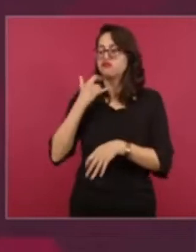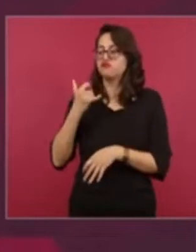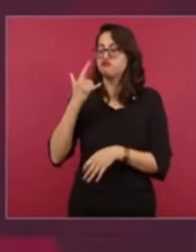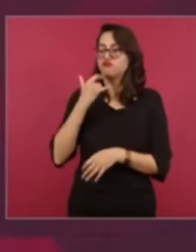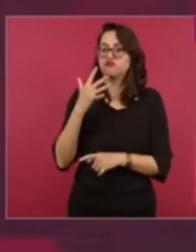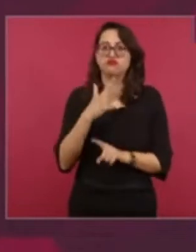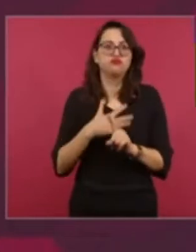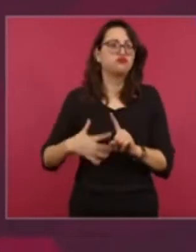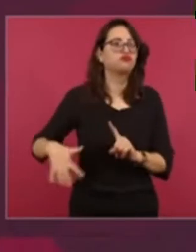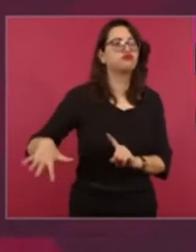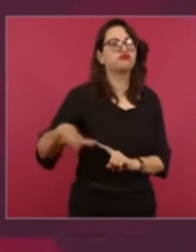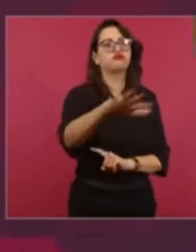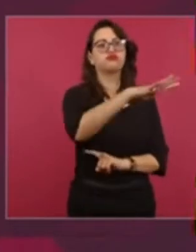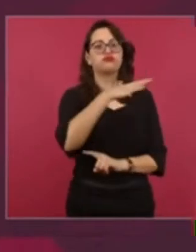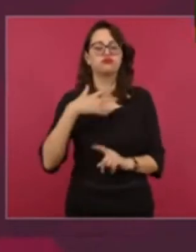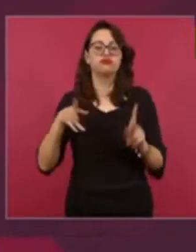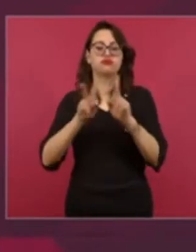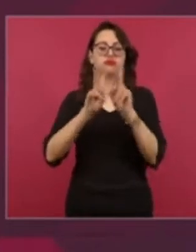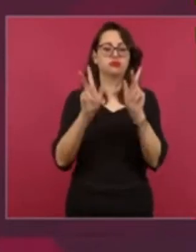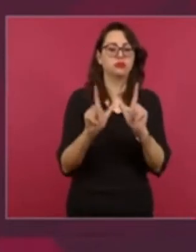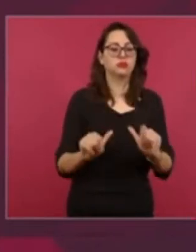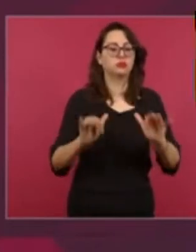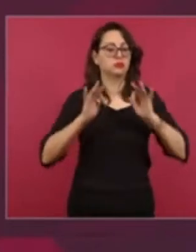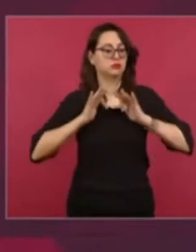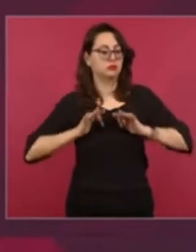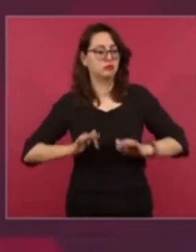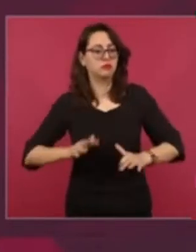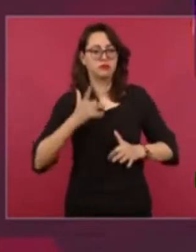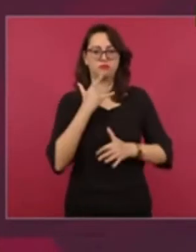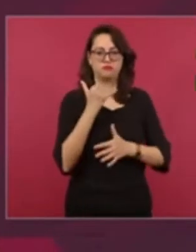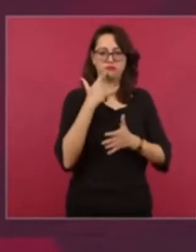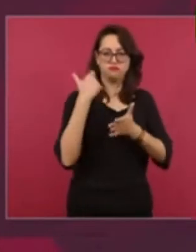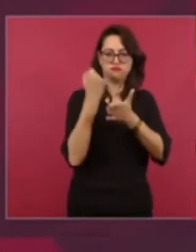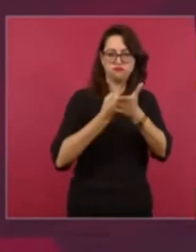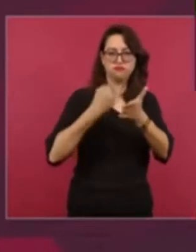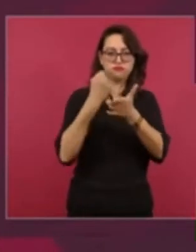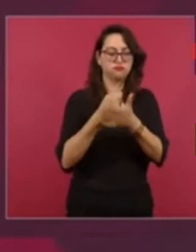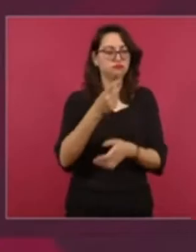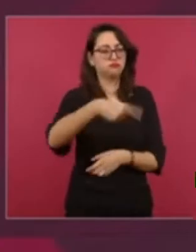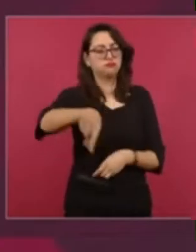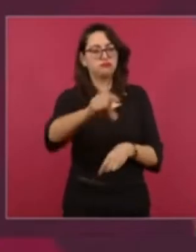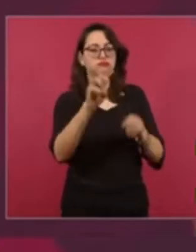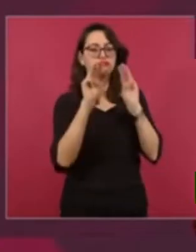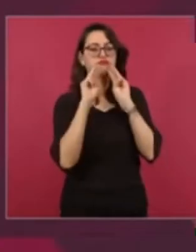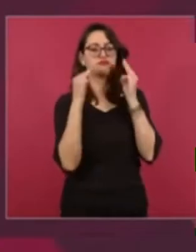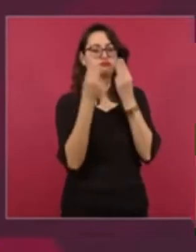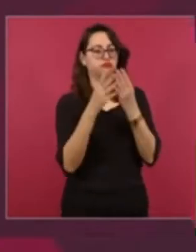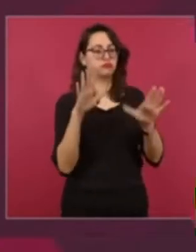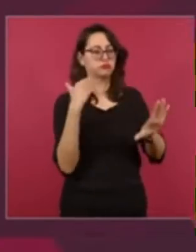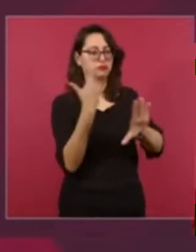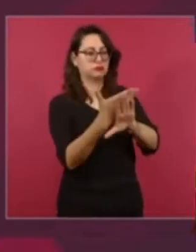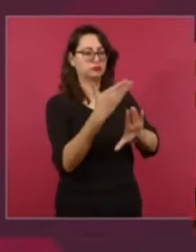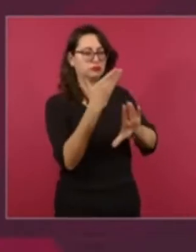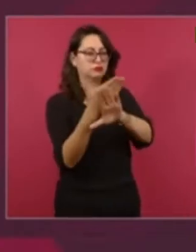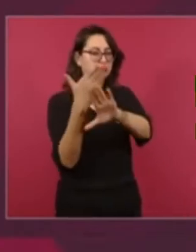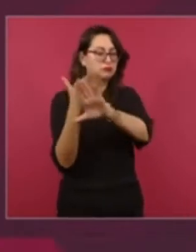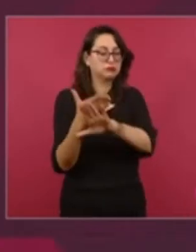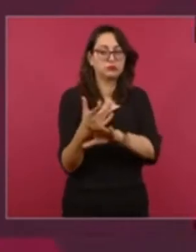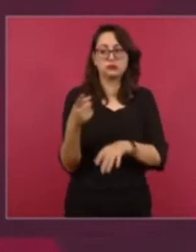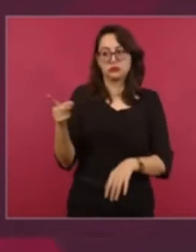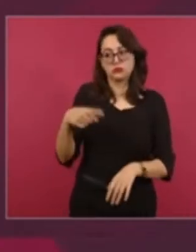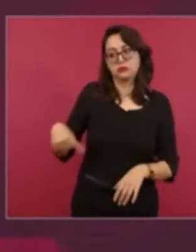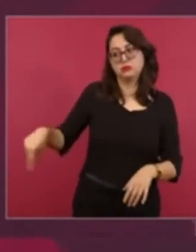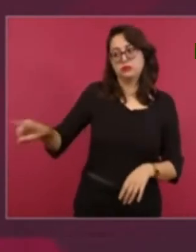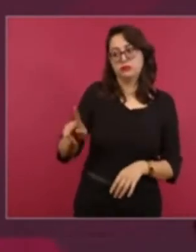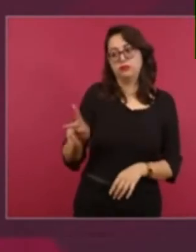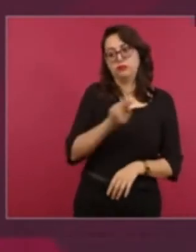El presidente Andrés Manuel López Obrador confirmó esta mañana que el caso del asesinato del delegado de la Fiscalía General de la República en Guerrero ya